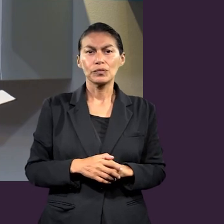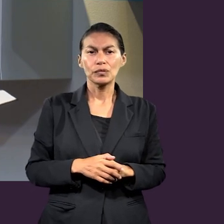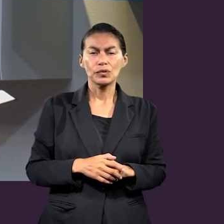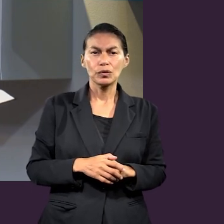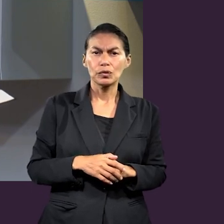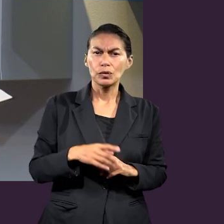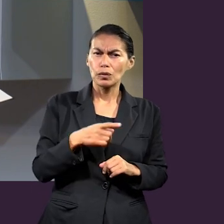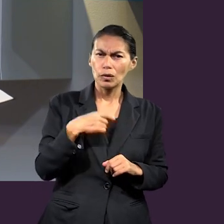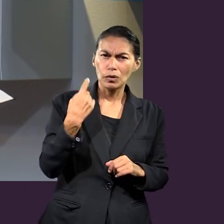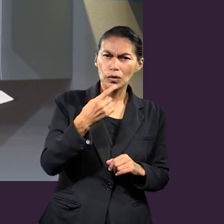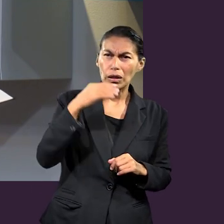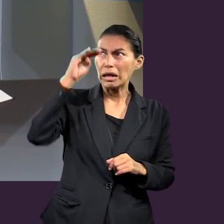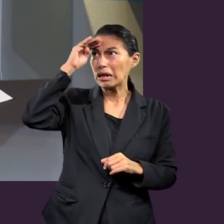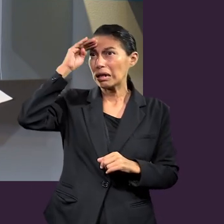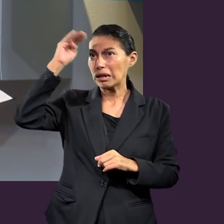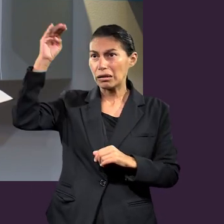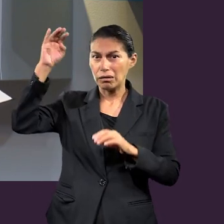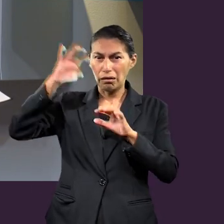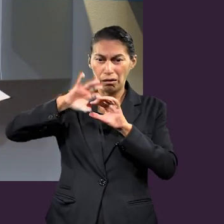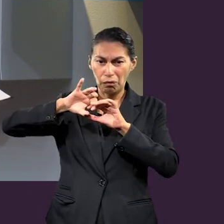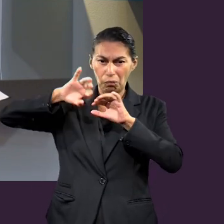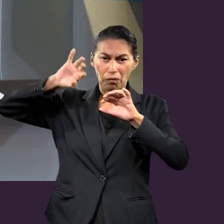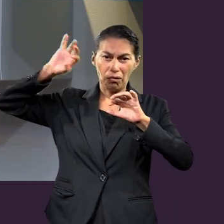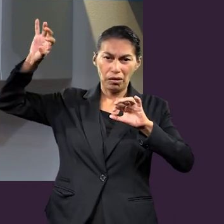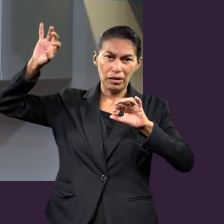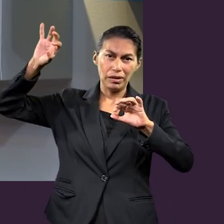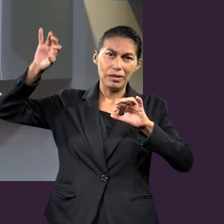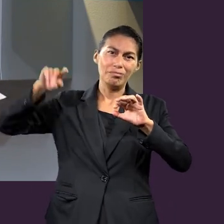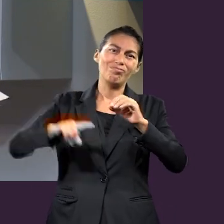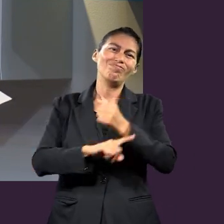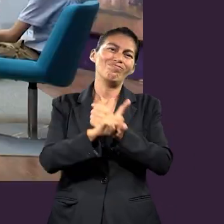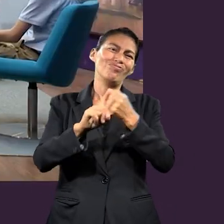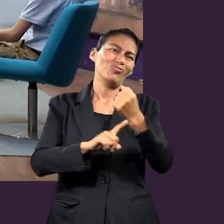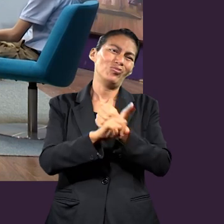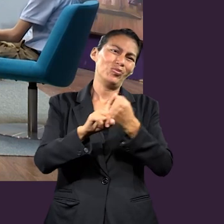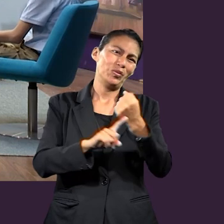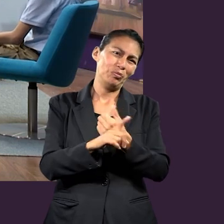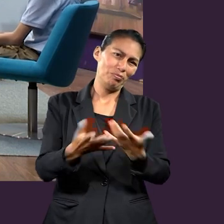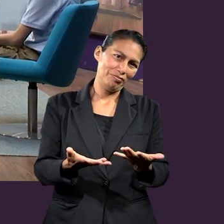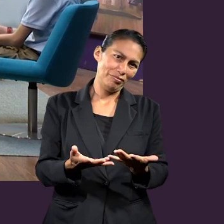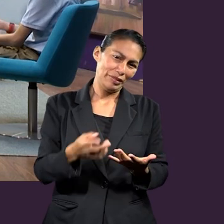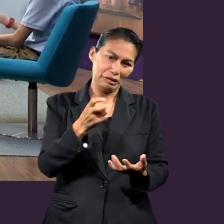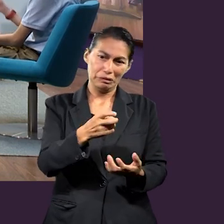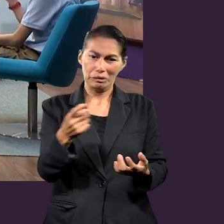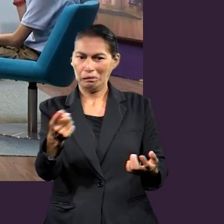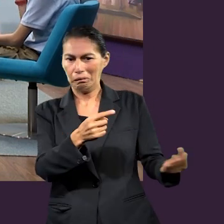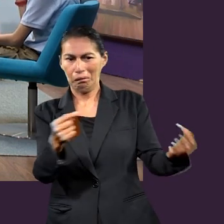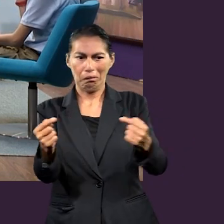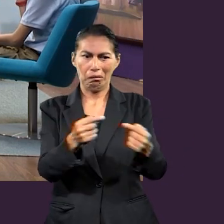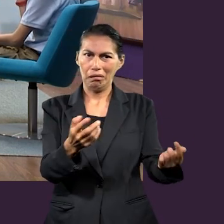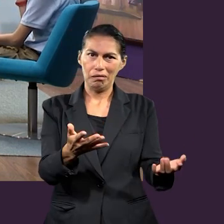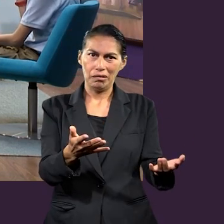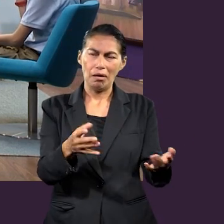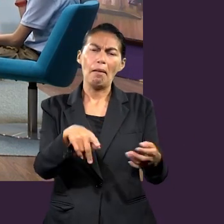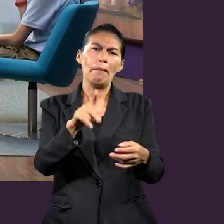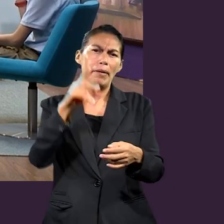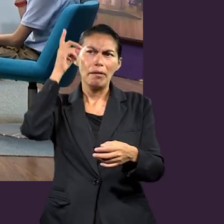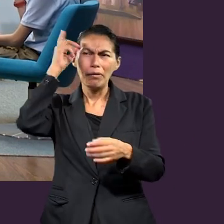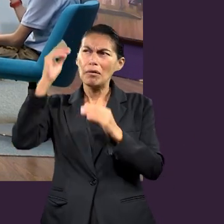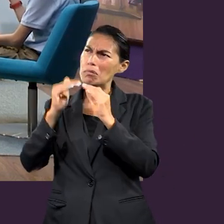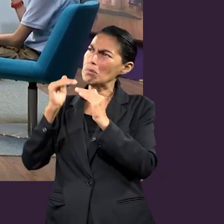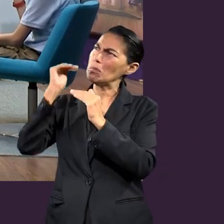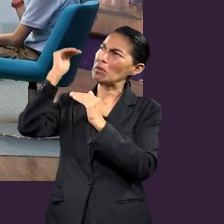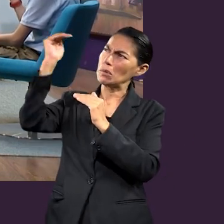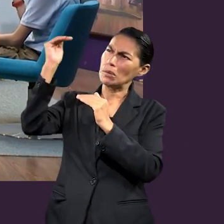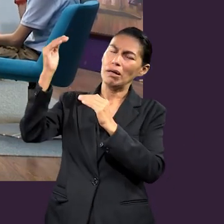quitamos la palabra o si quitamos al Señor de esta ecuación, es un problema porque ya no sabemos cuál es. El